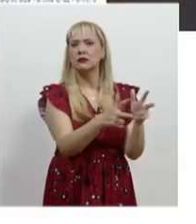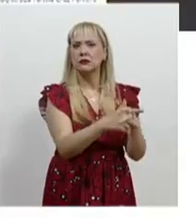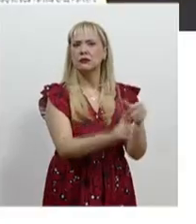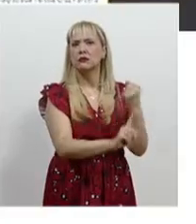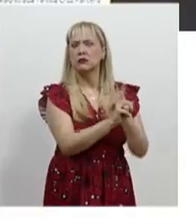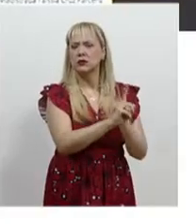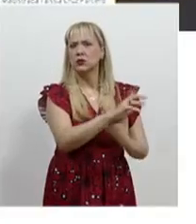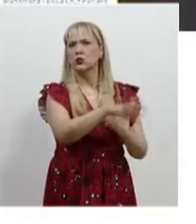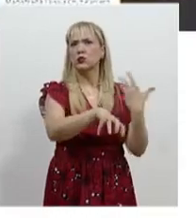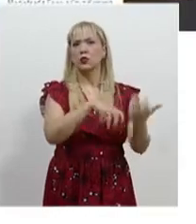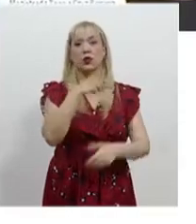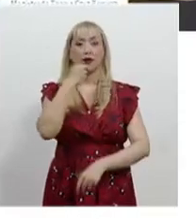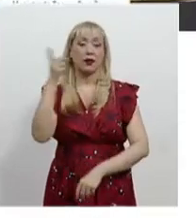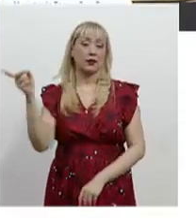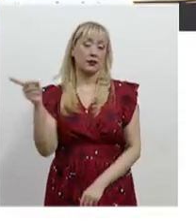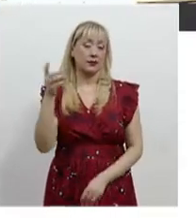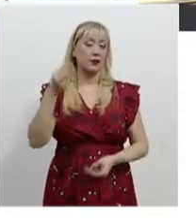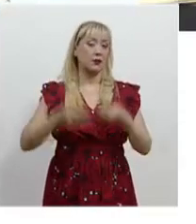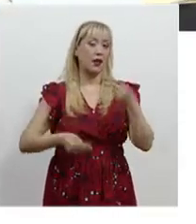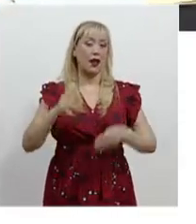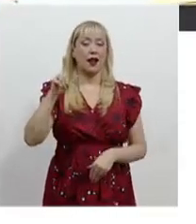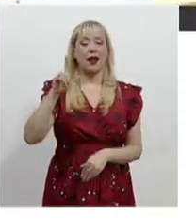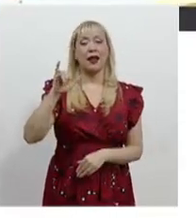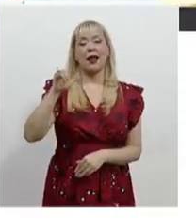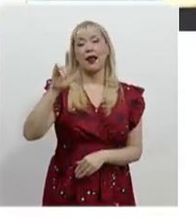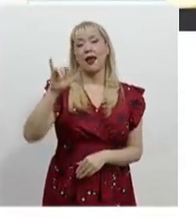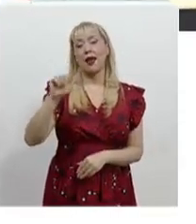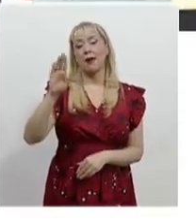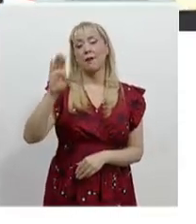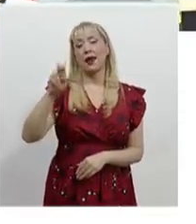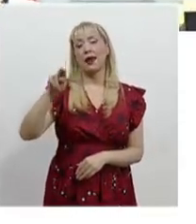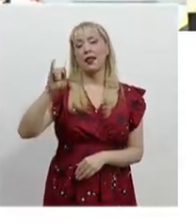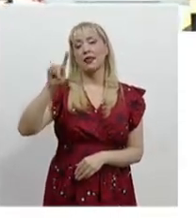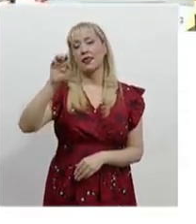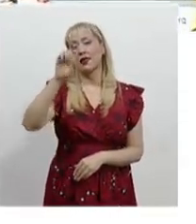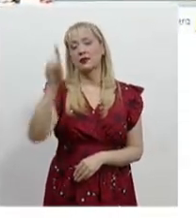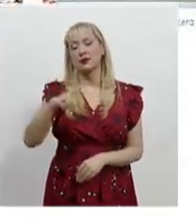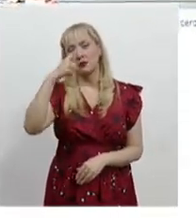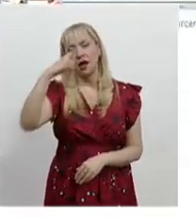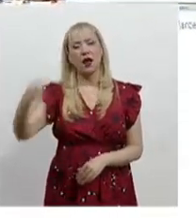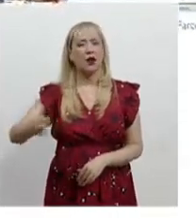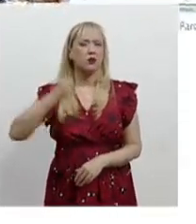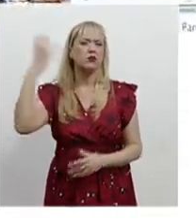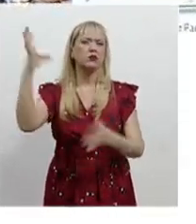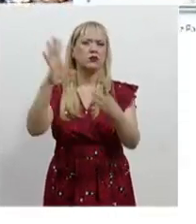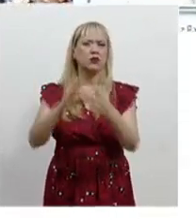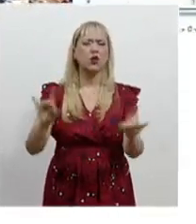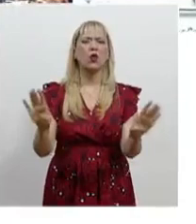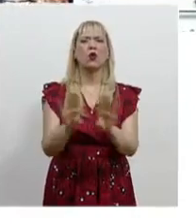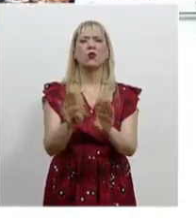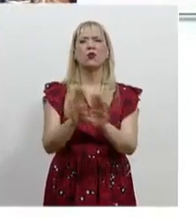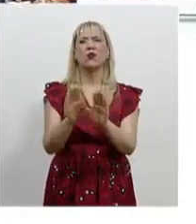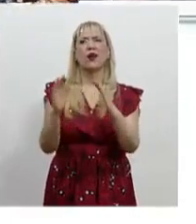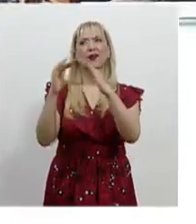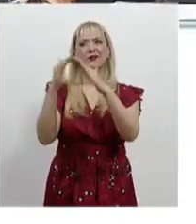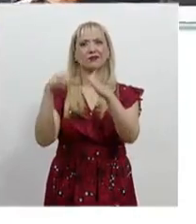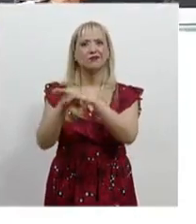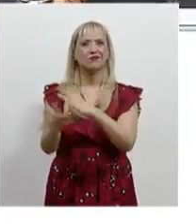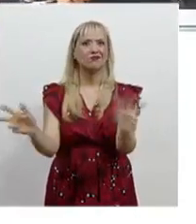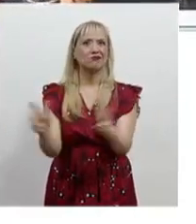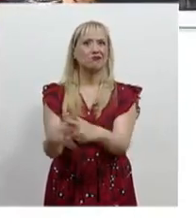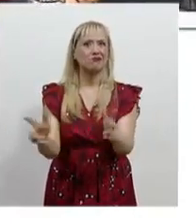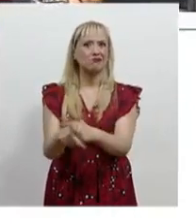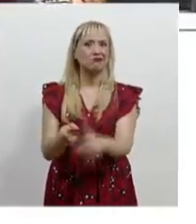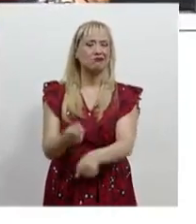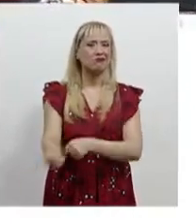Benítez, consejera de la Judicatura Federal, al participar en el ciclo de conferencias sobre violencia doméstica. Lamentó que